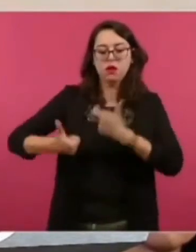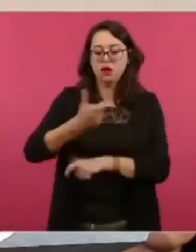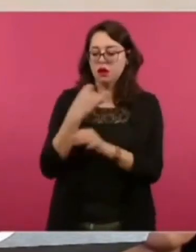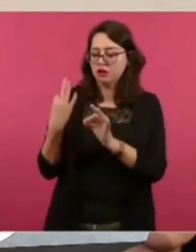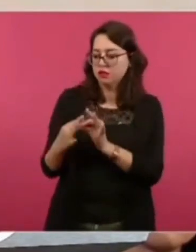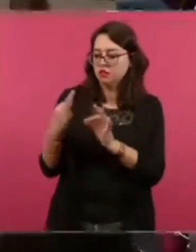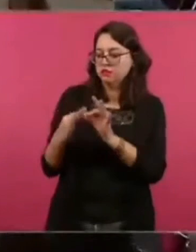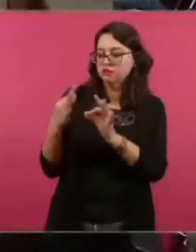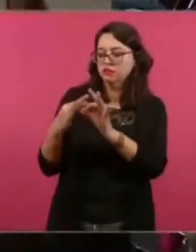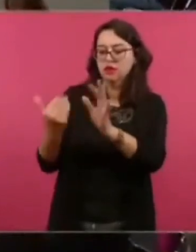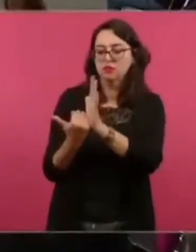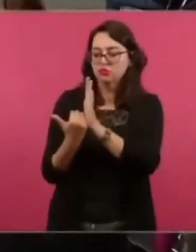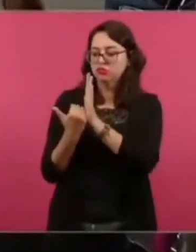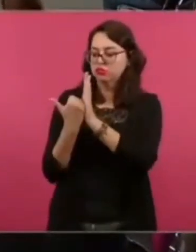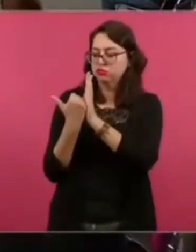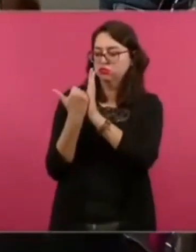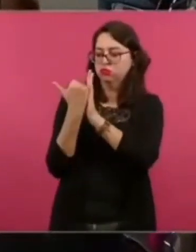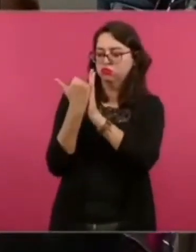financiera,